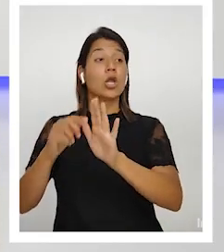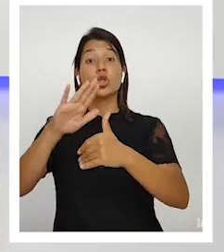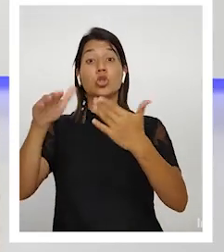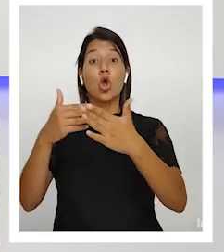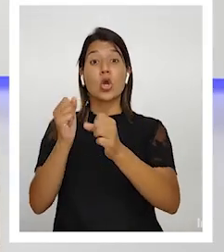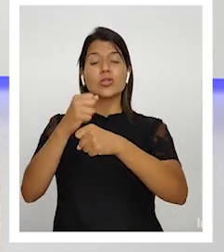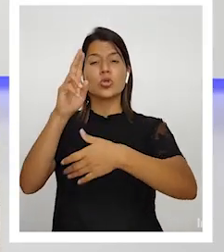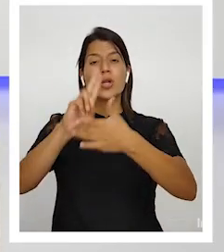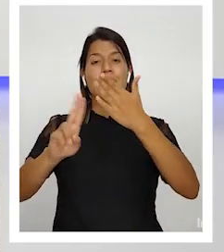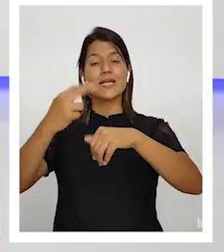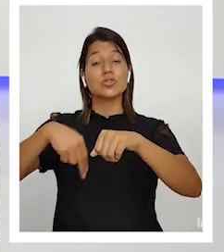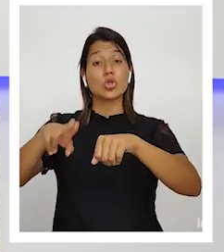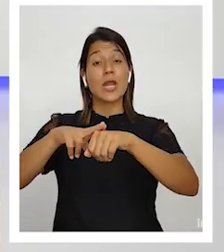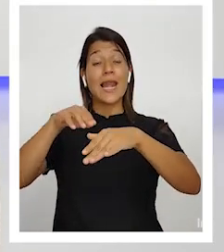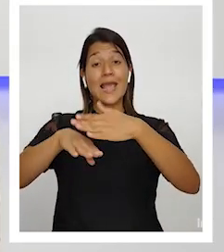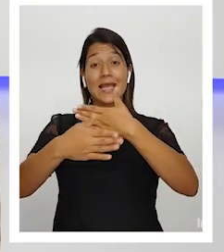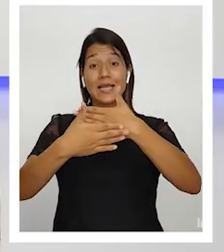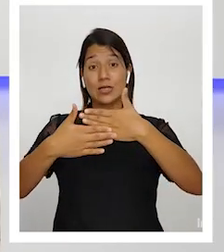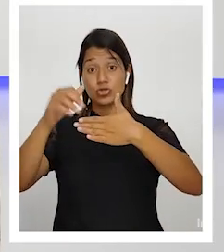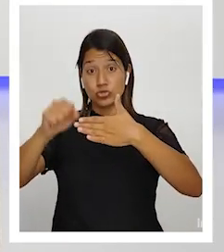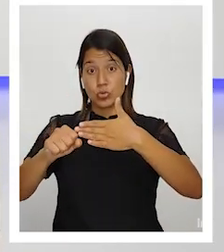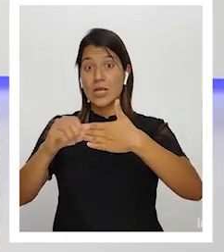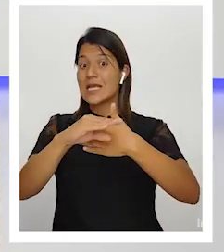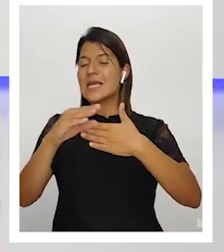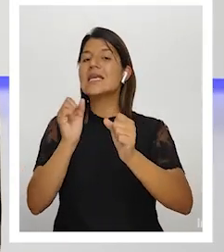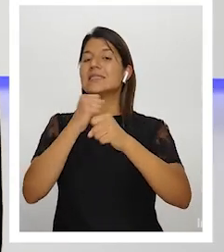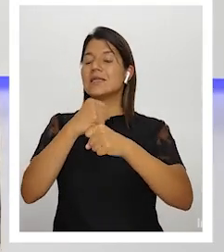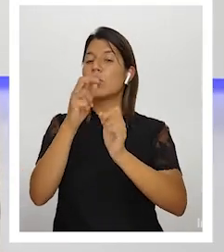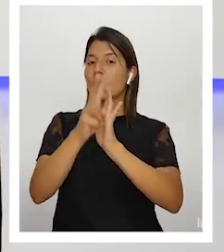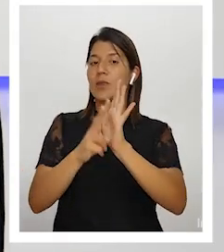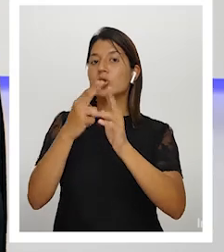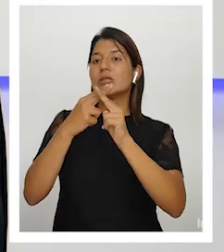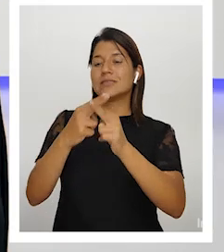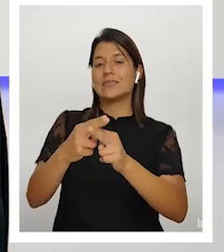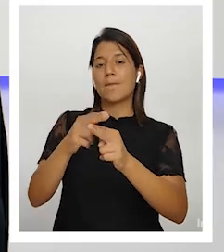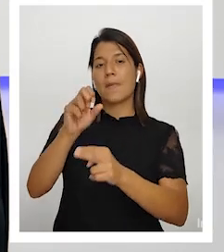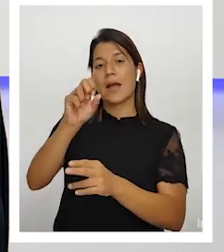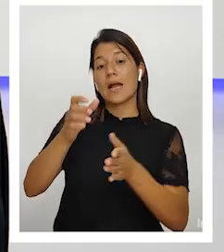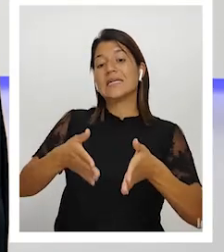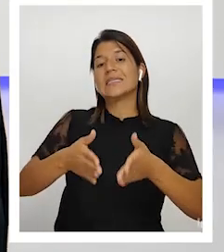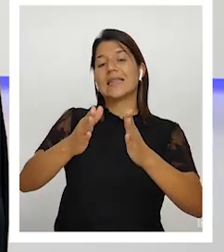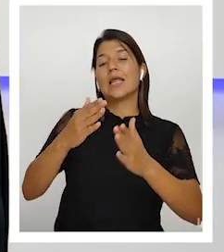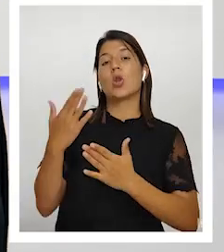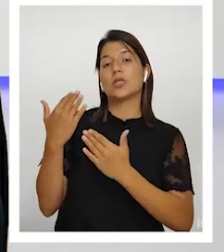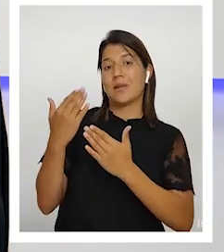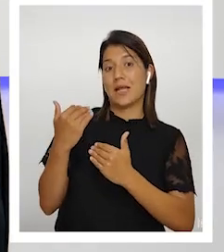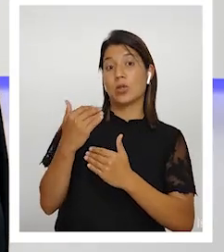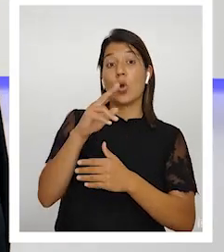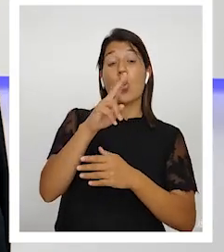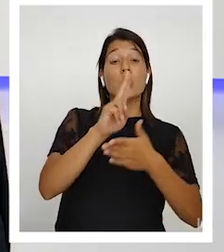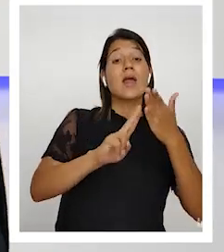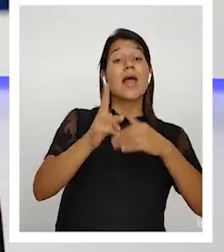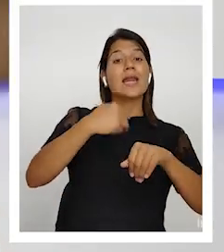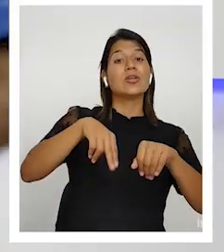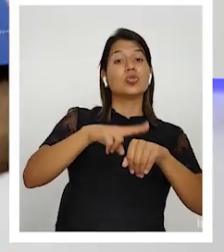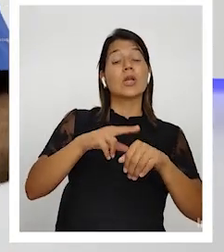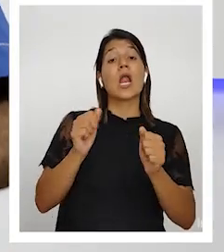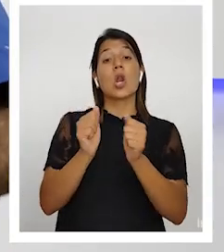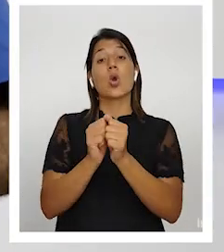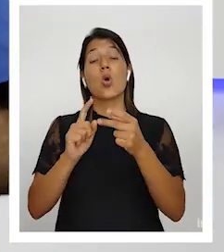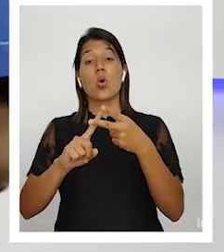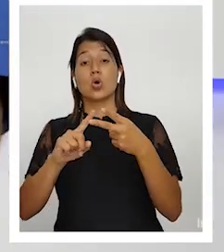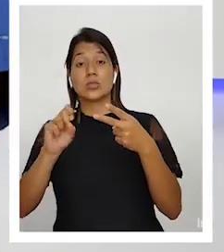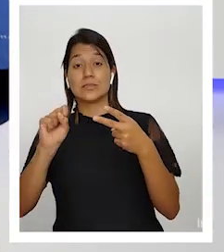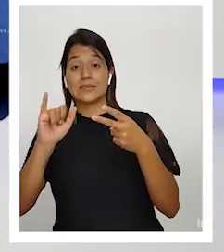un video llamado Sendero de Esperanza entre la UNA y el CINART sobre una experiencia en la zona sur